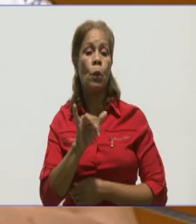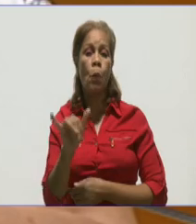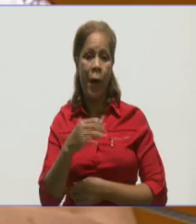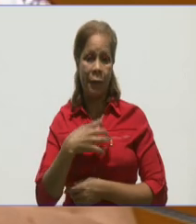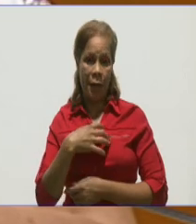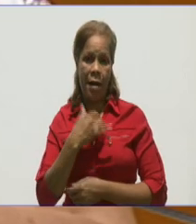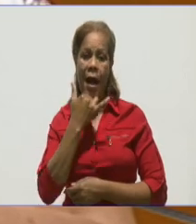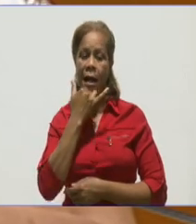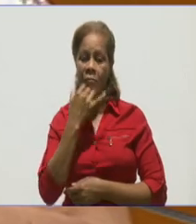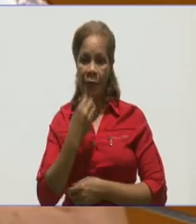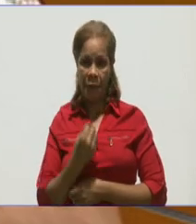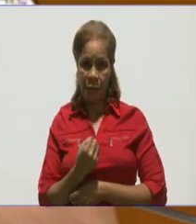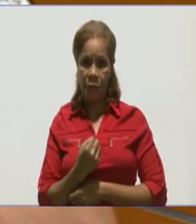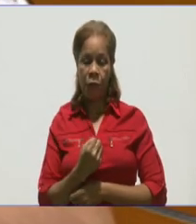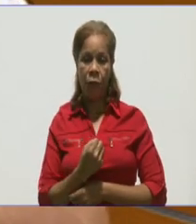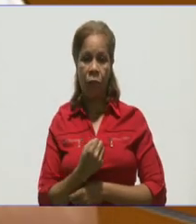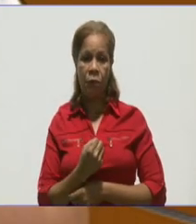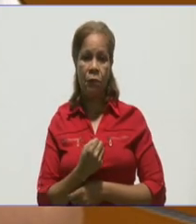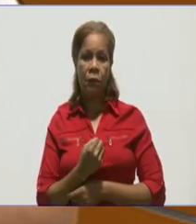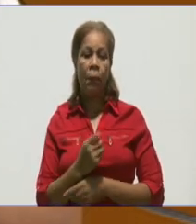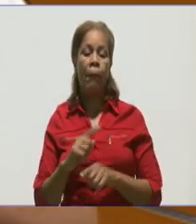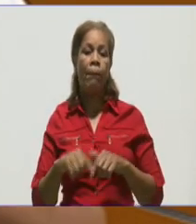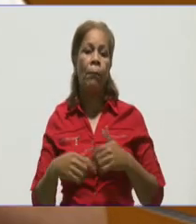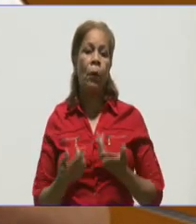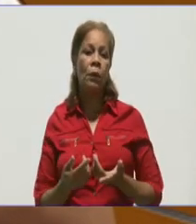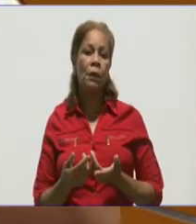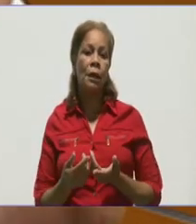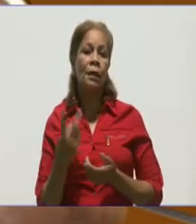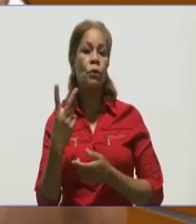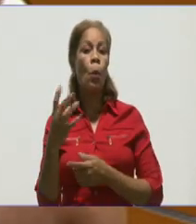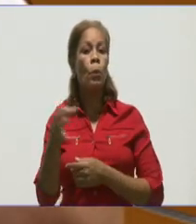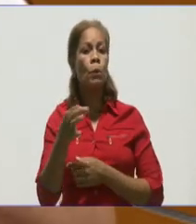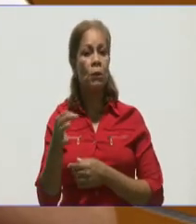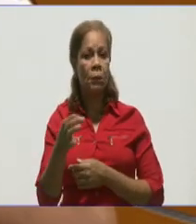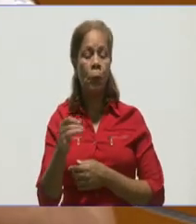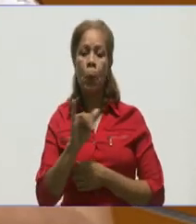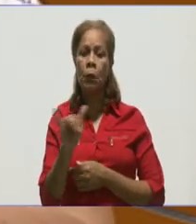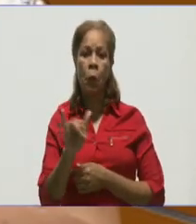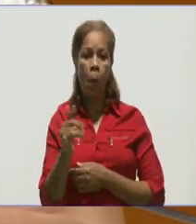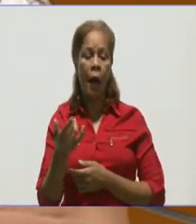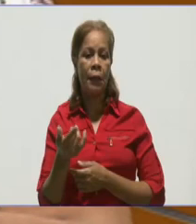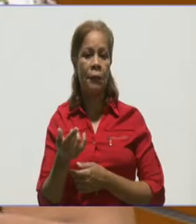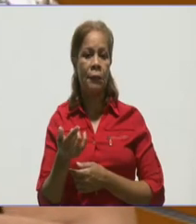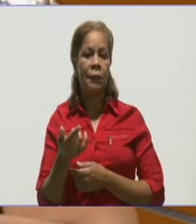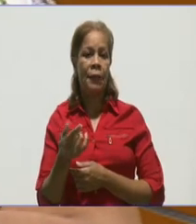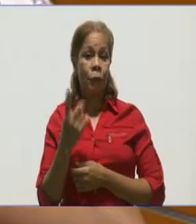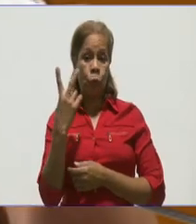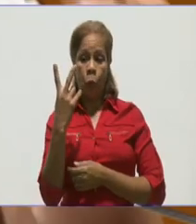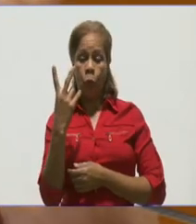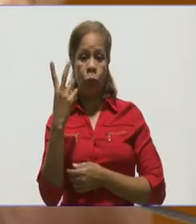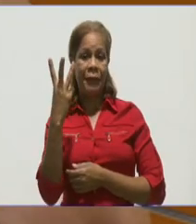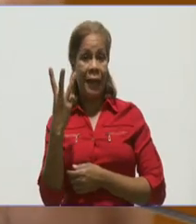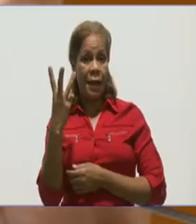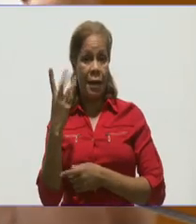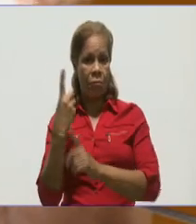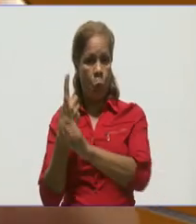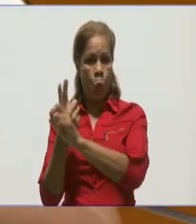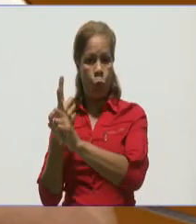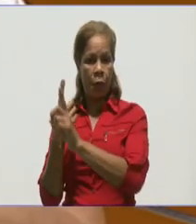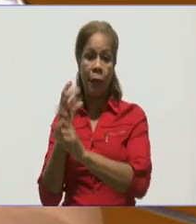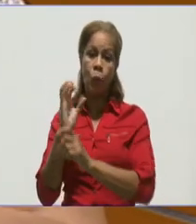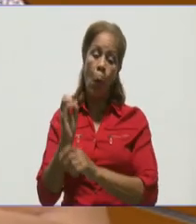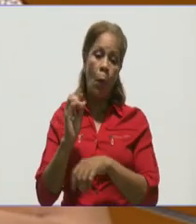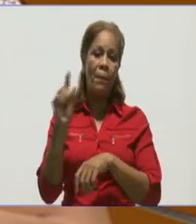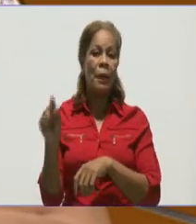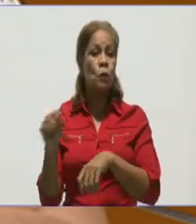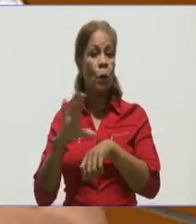la percepción de riesgo en estos municipios. Son municipios que ya con dos o tres casos la tasa de incidencia se les dispara, precisamente por el